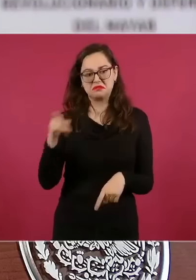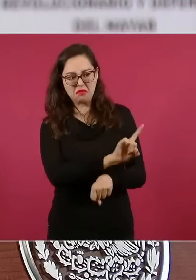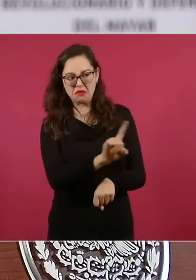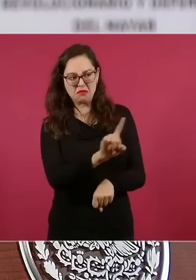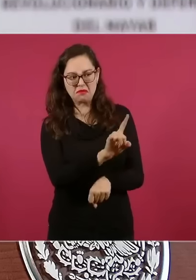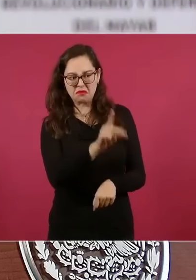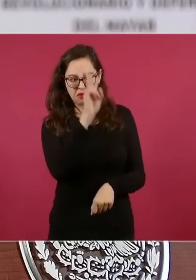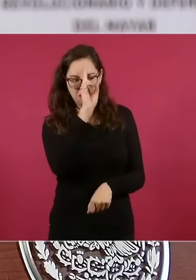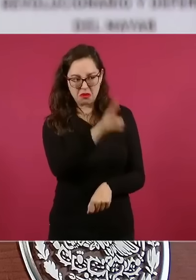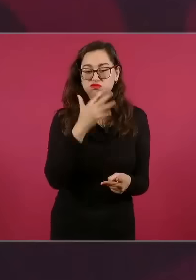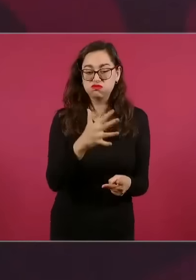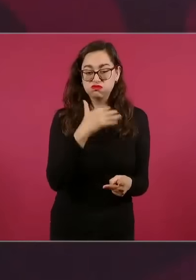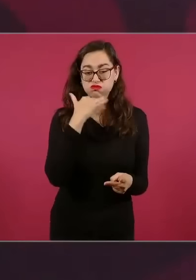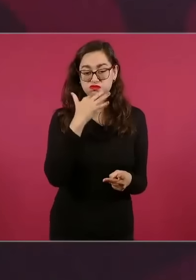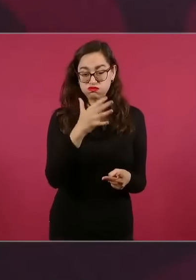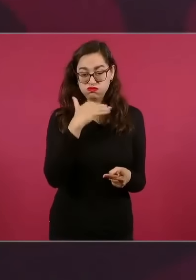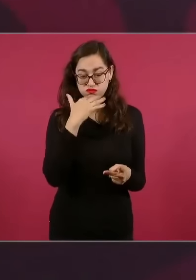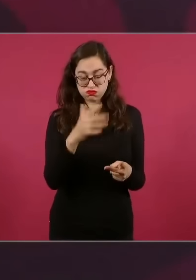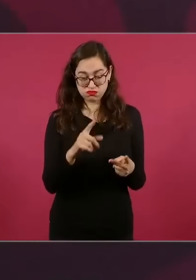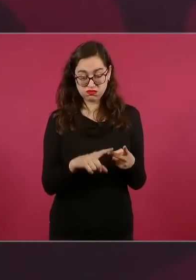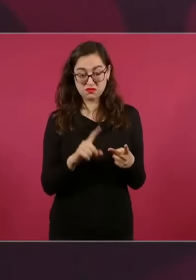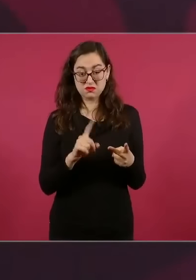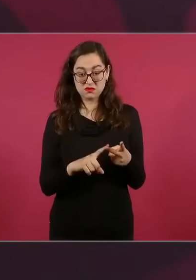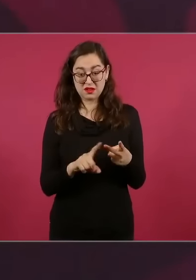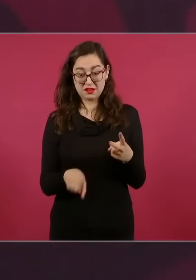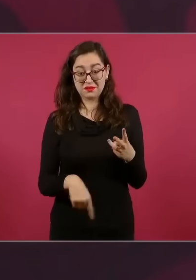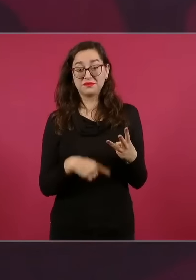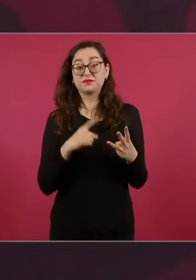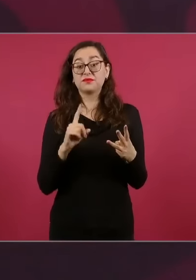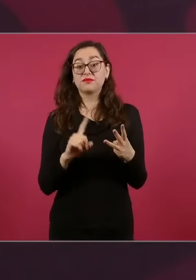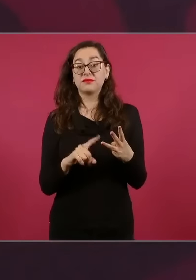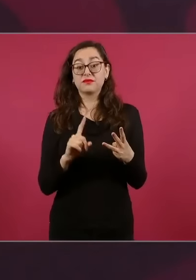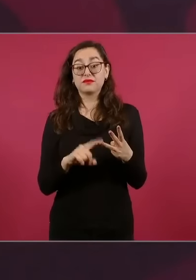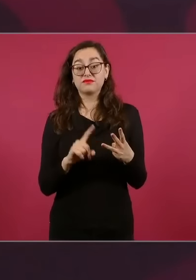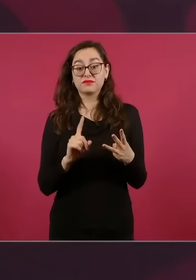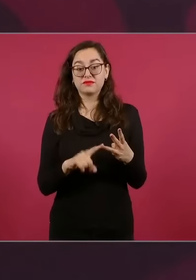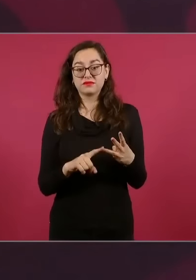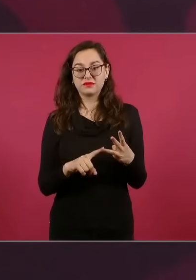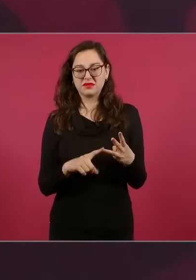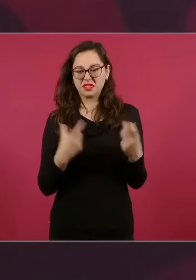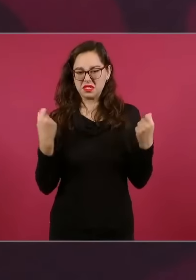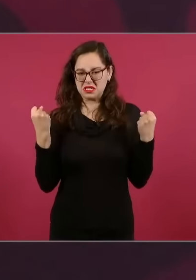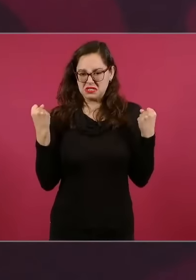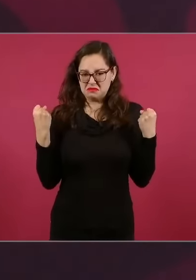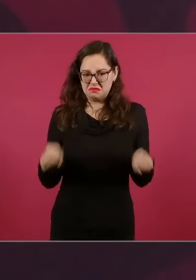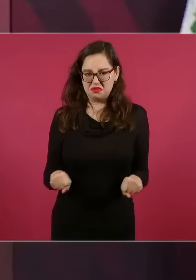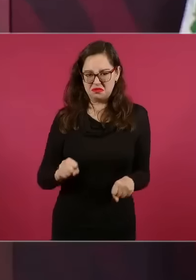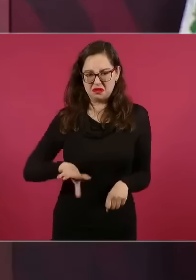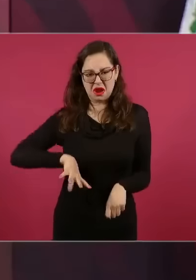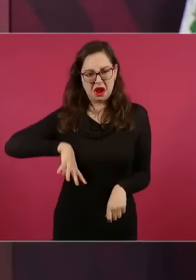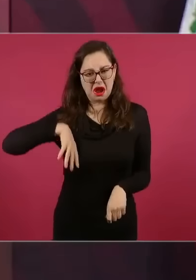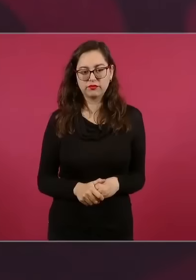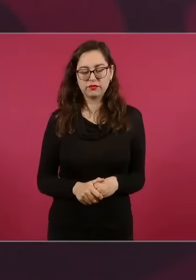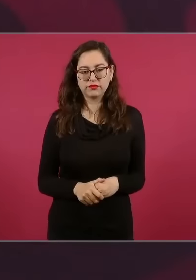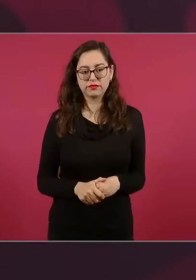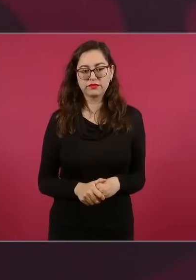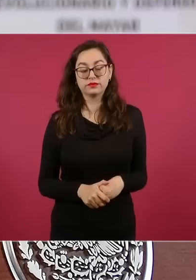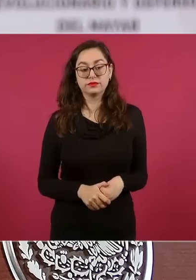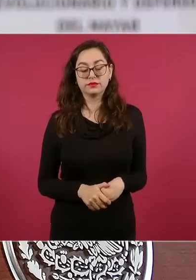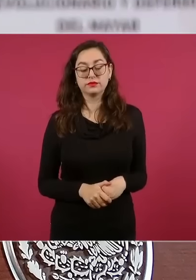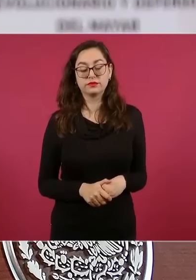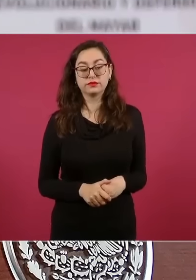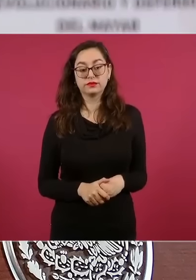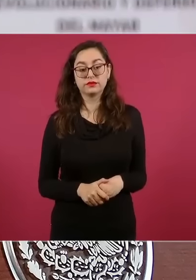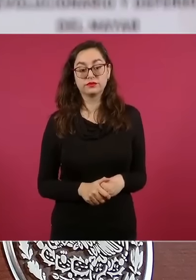esclavitud eso es lo segundo y lo tercero son muy autoritarios fachos por eso